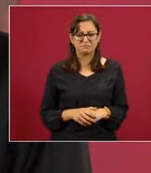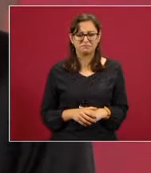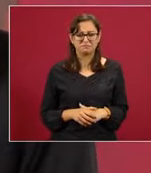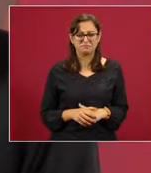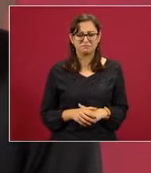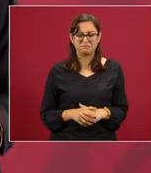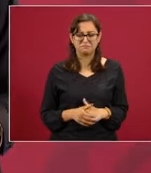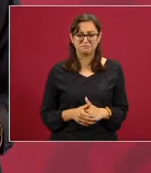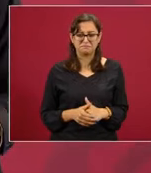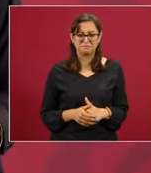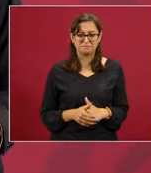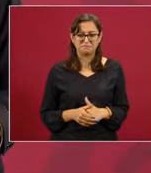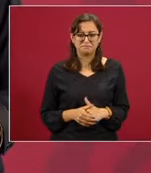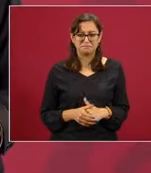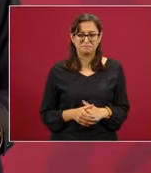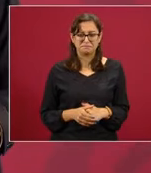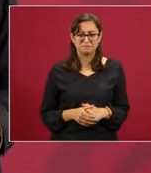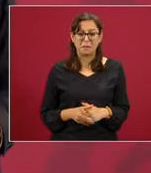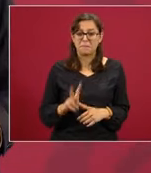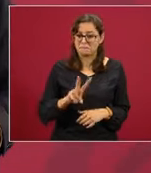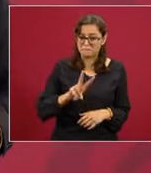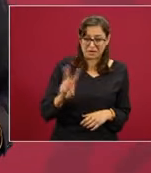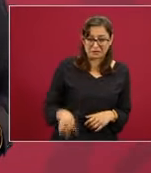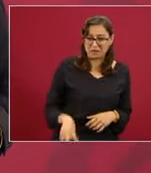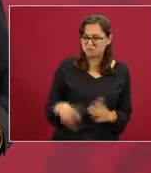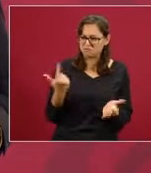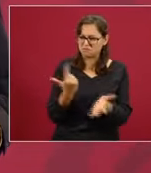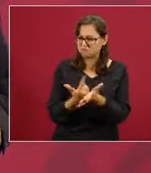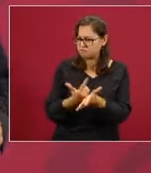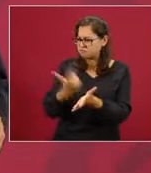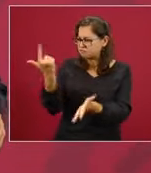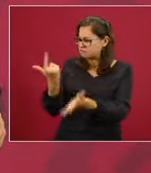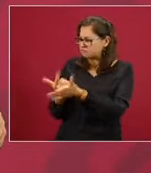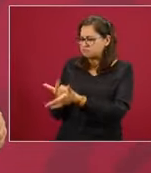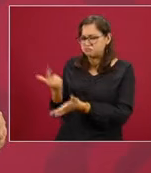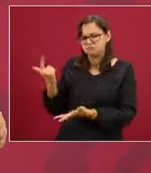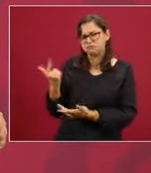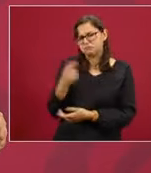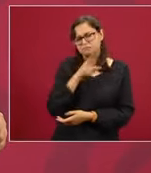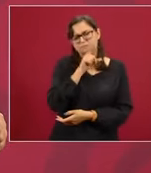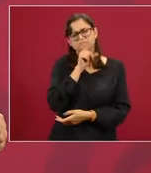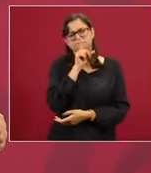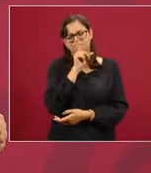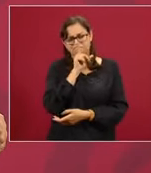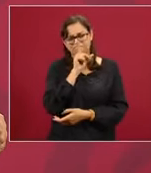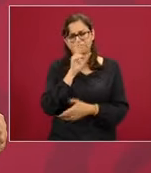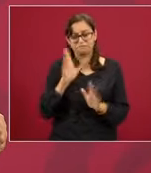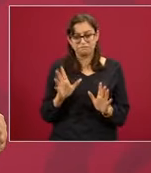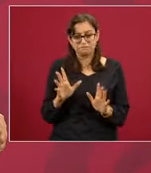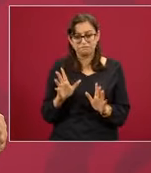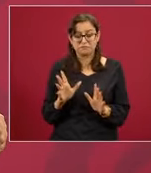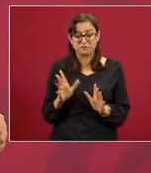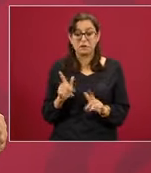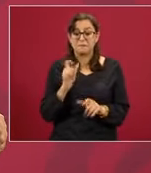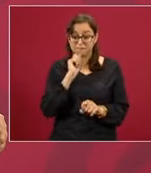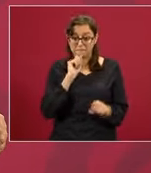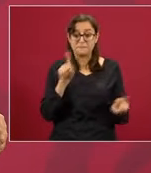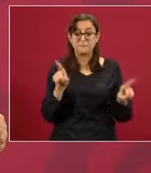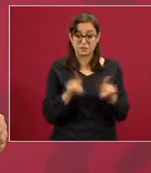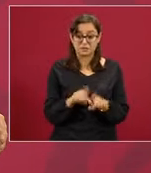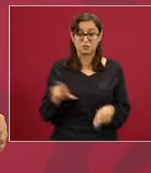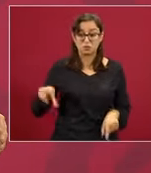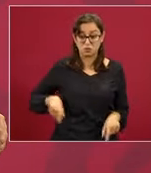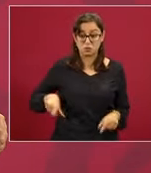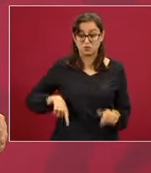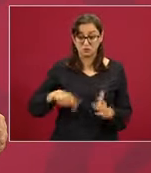afortunadamente. Ha actuado con mucha responsabilidad, con mucha prudencia el